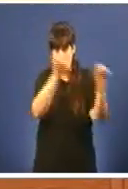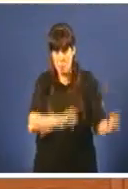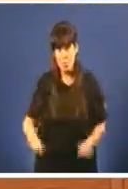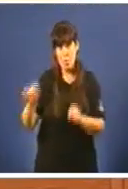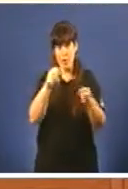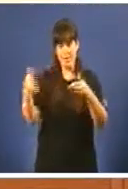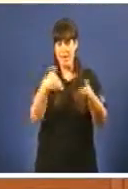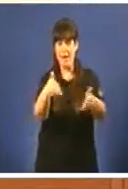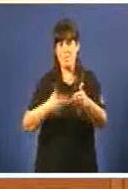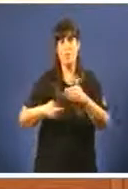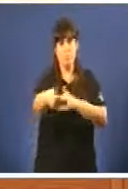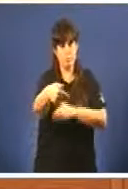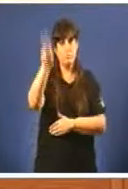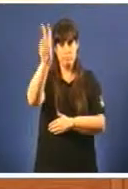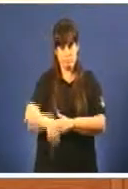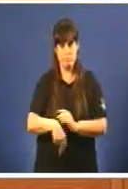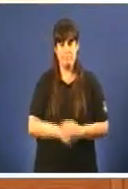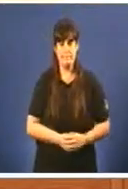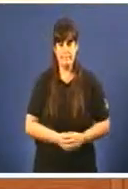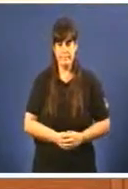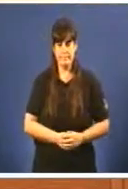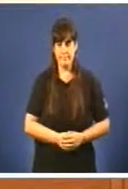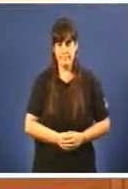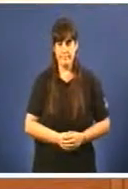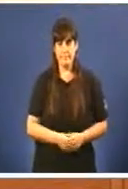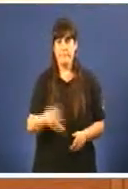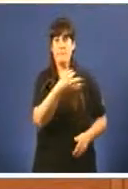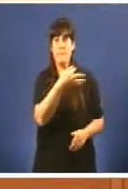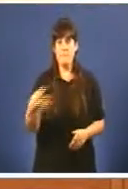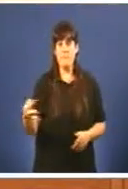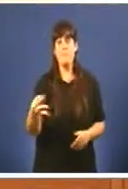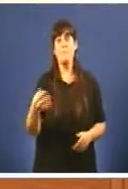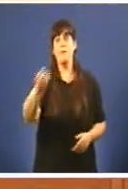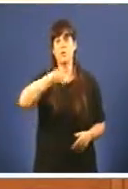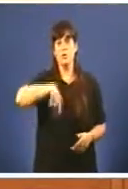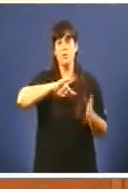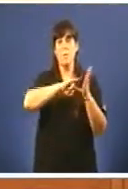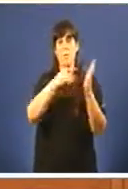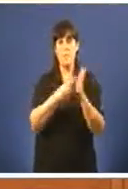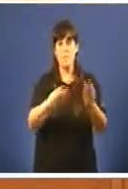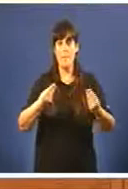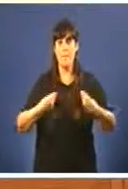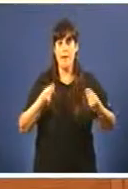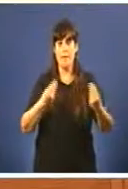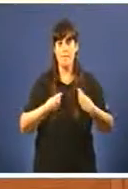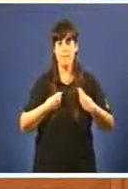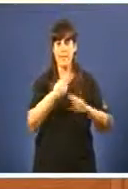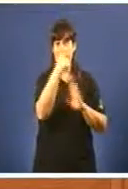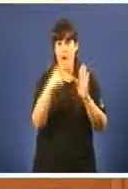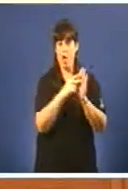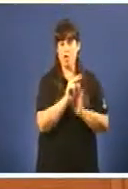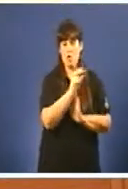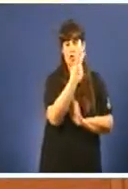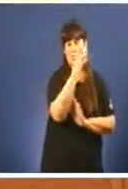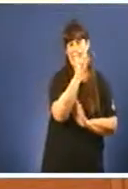futuro e dende logo que o Consello de Asunta aprobará un plan de vivenda aprobará un plan de vivenda 2015-2020